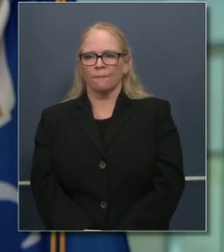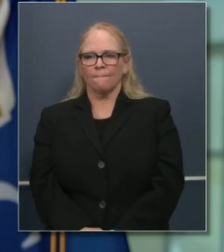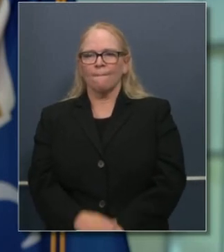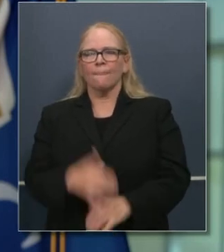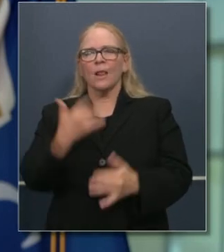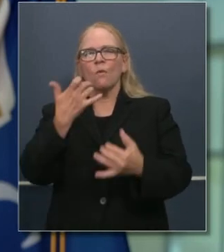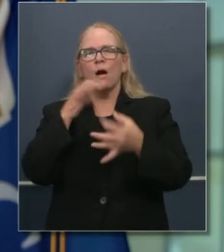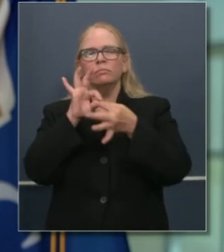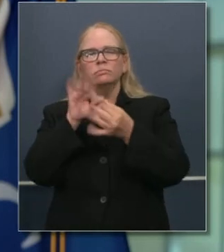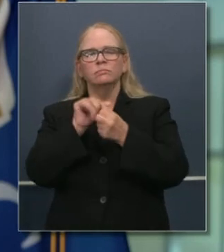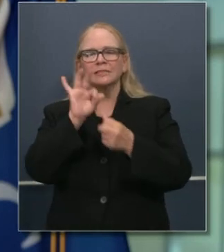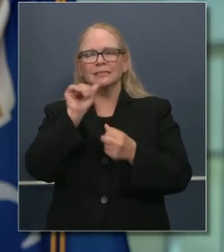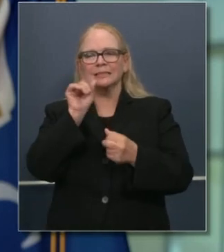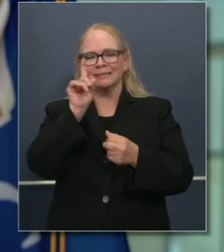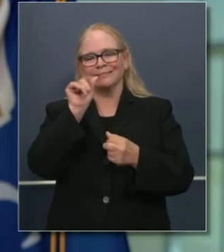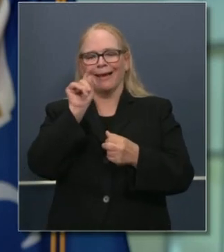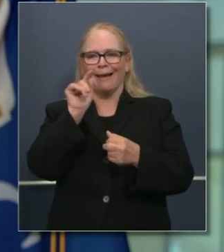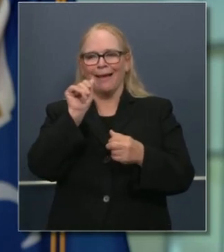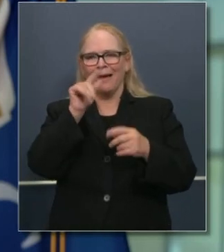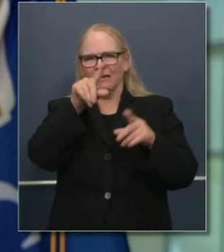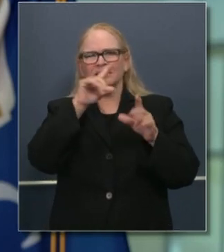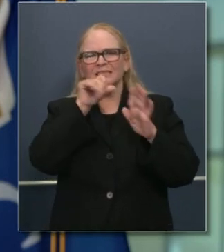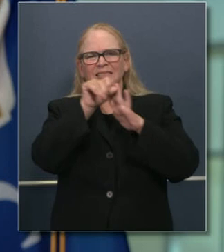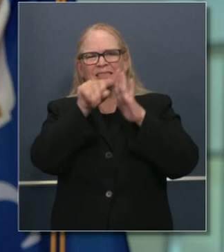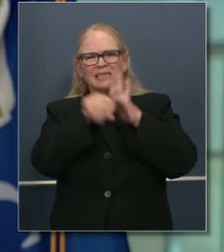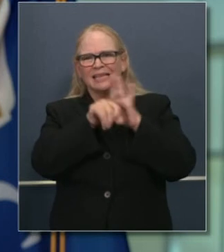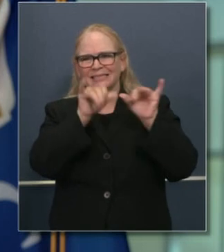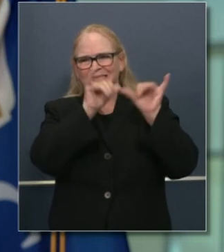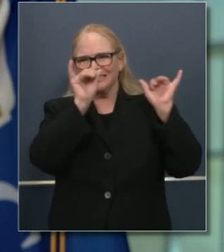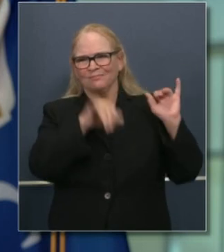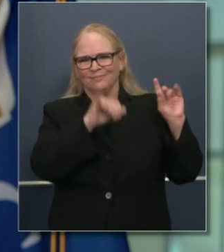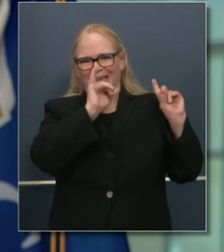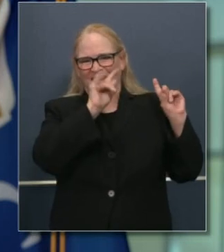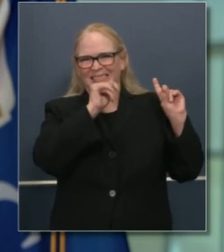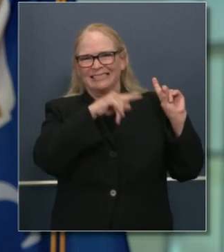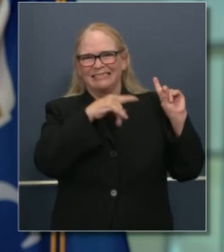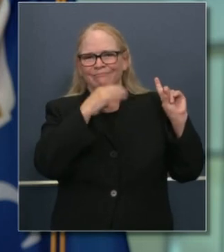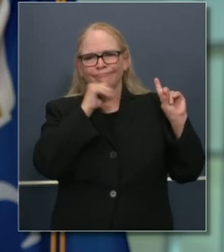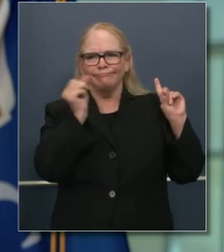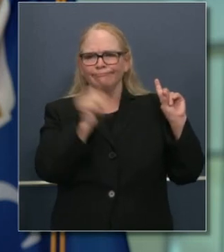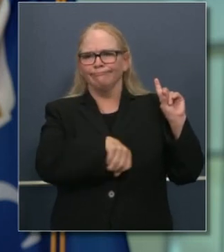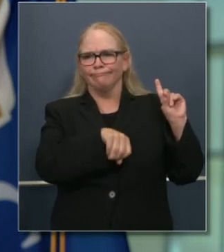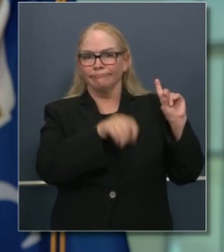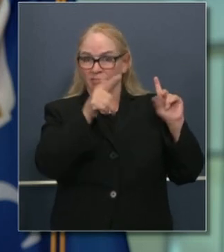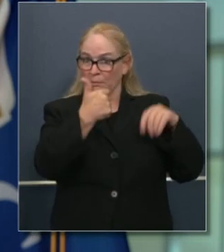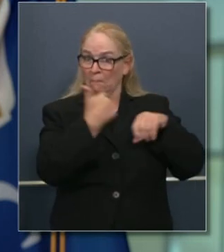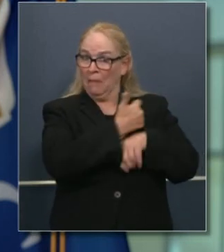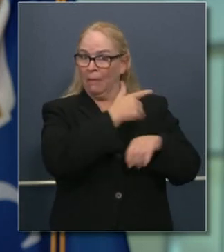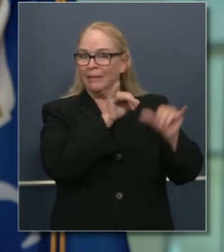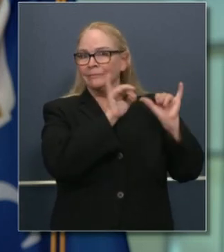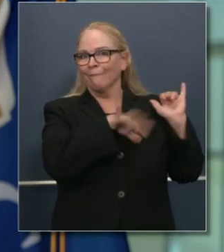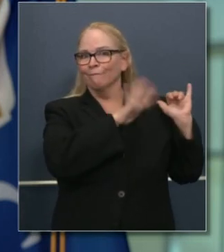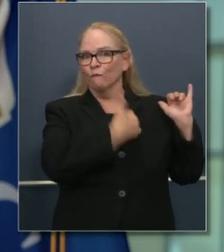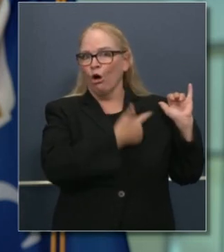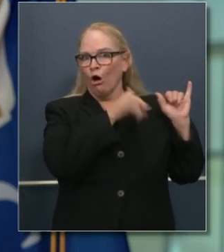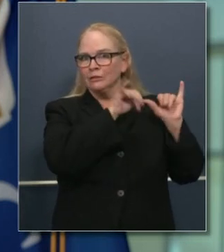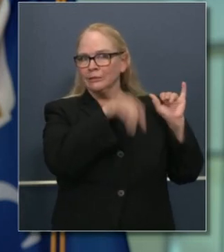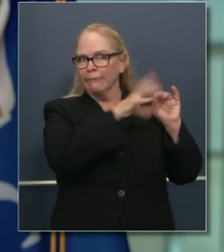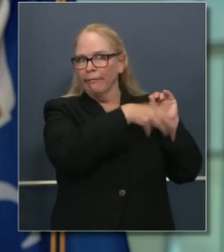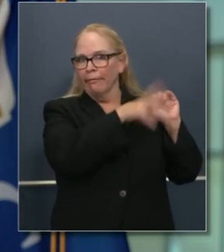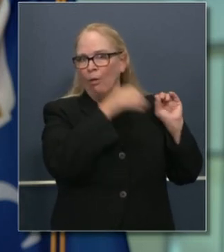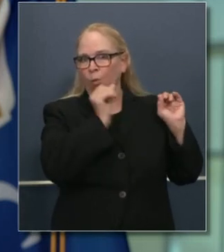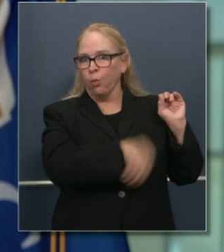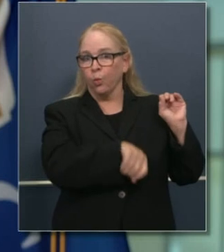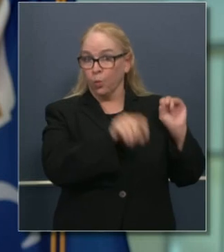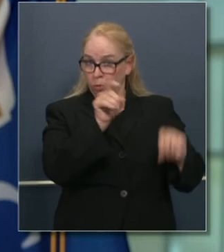inicialmente hablaba de la infraestructura y supongo si debamos decir que es culpa